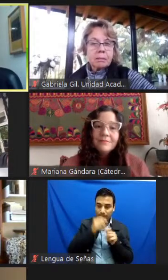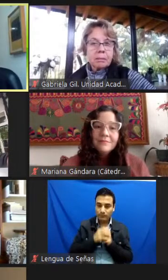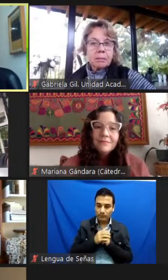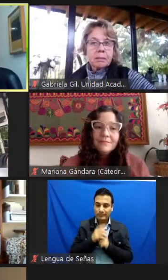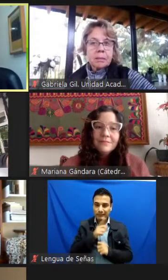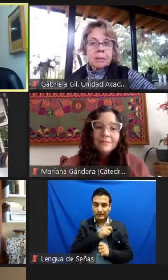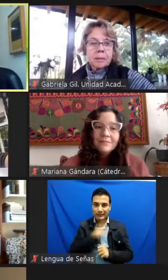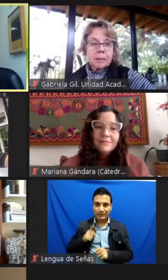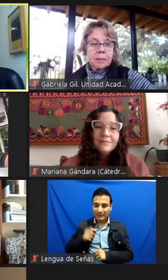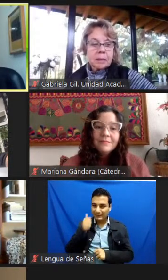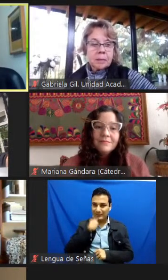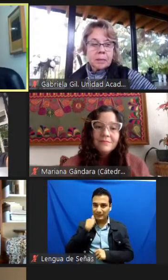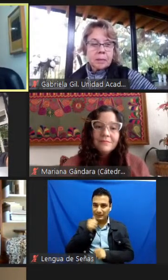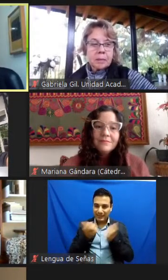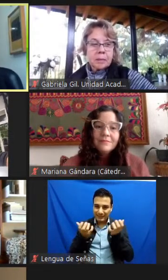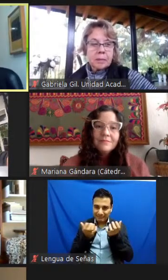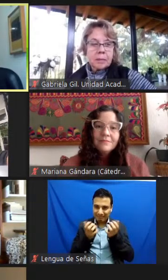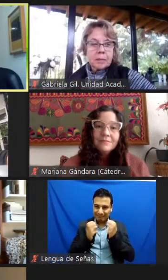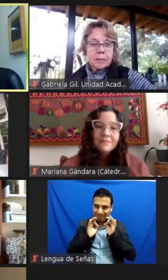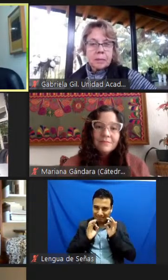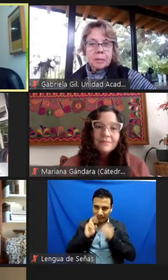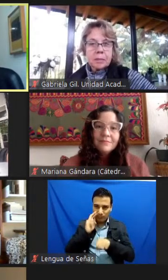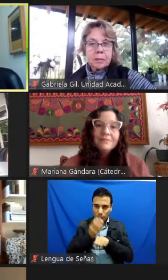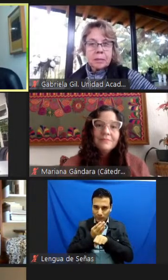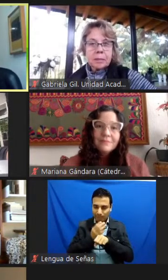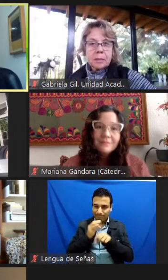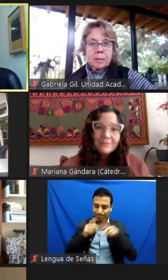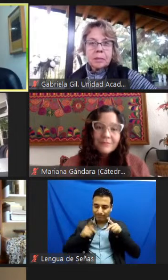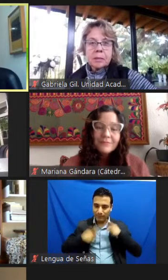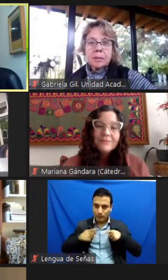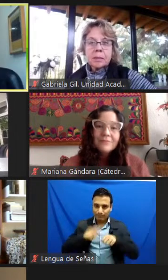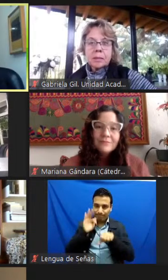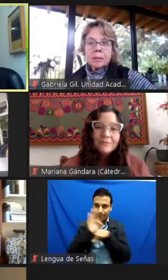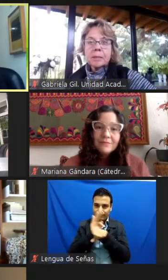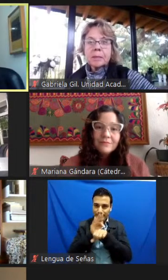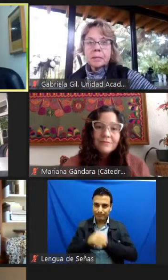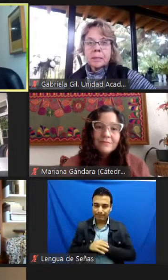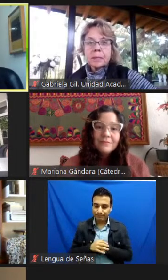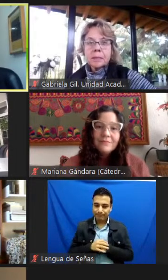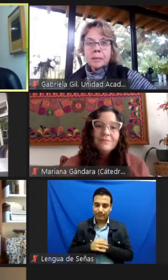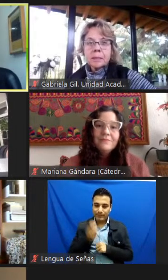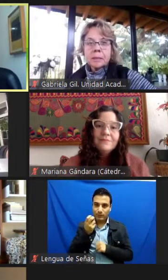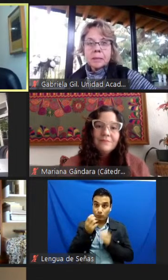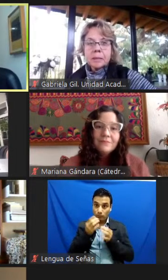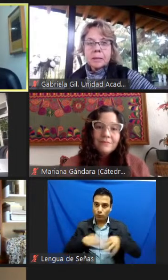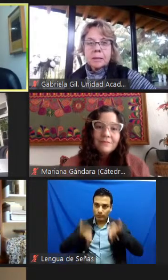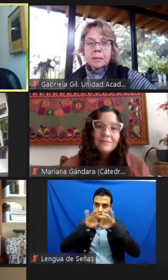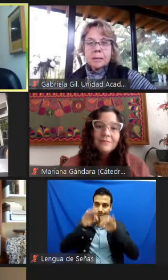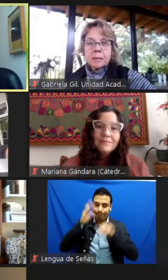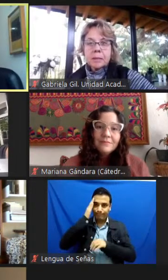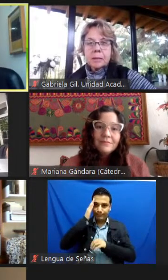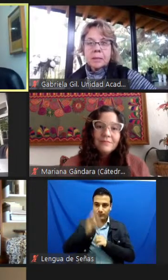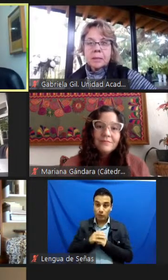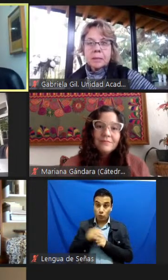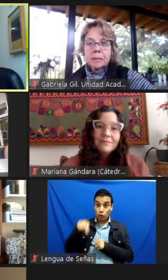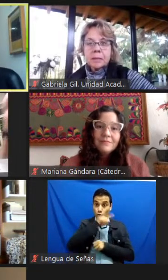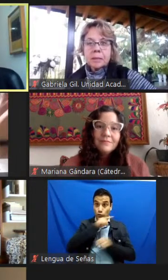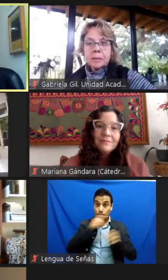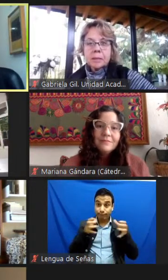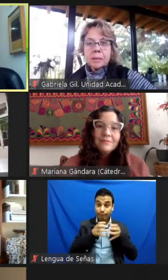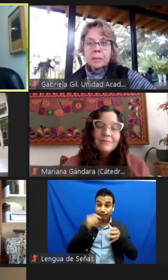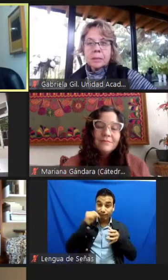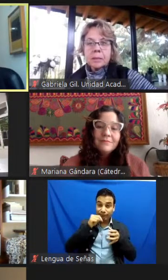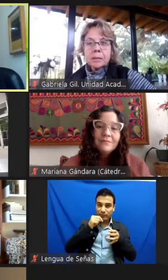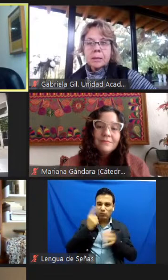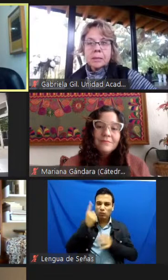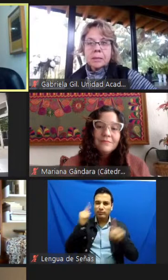concepto amplio, flexible y creciente, pero a la vez prioritario y estructurado. Como organización, nuestra prioridad es reconocer